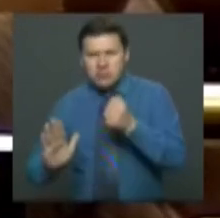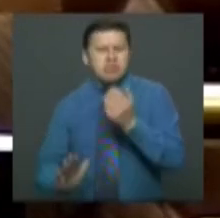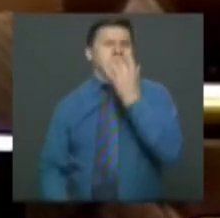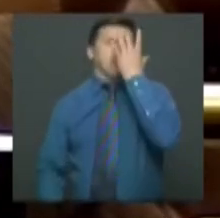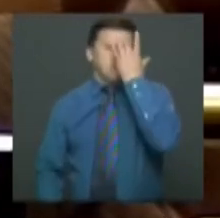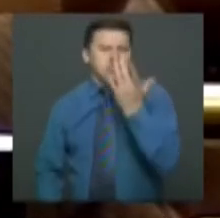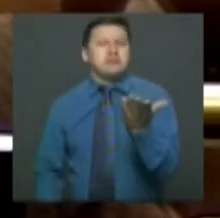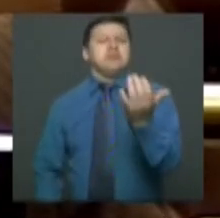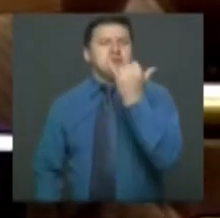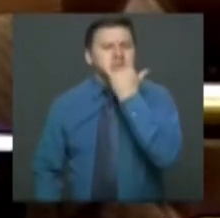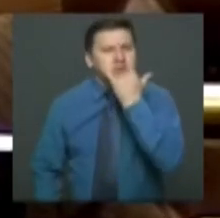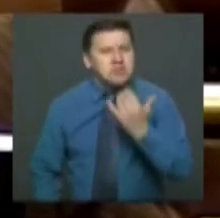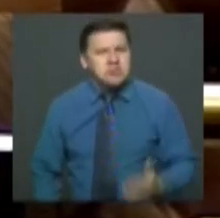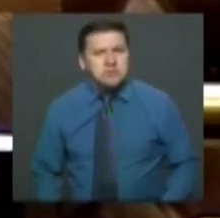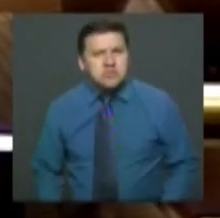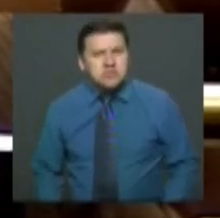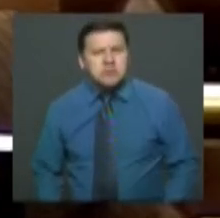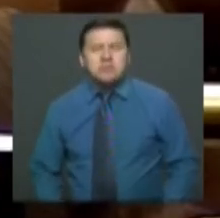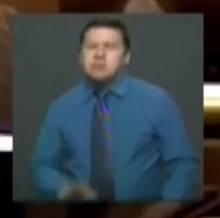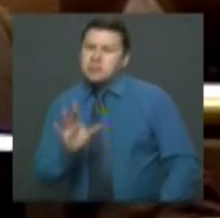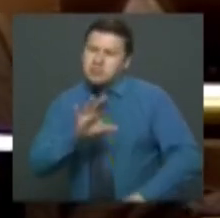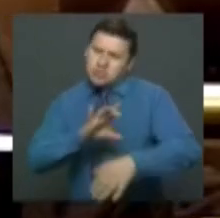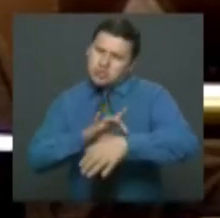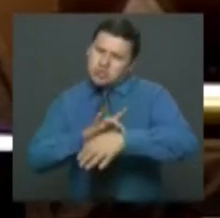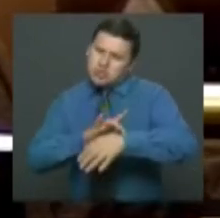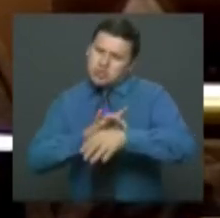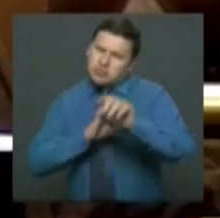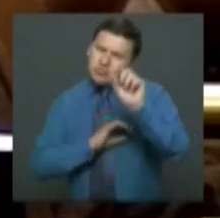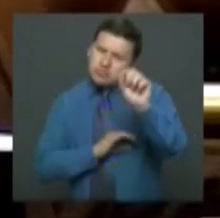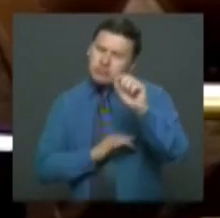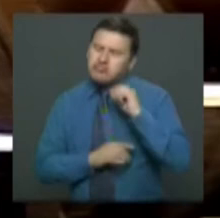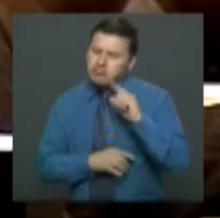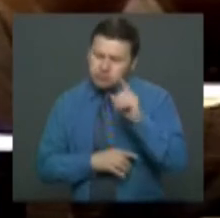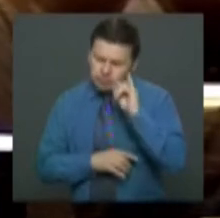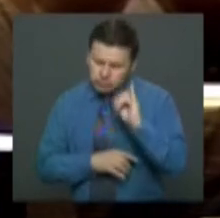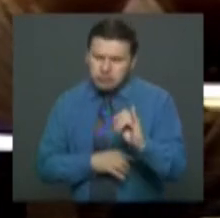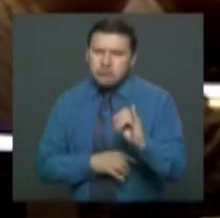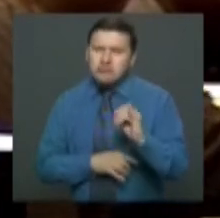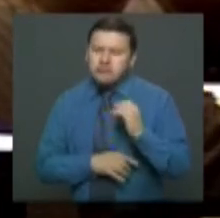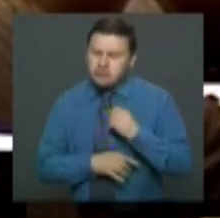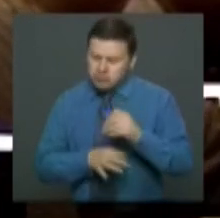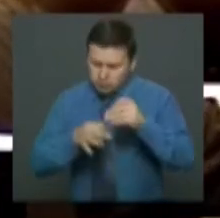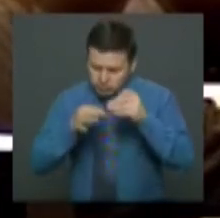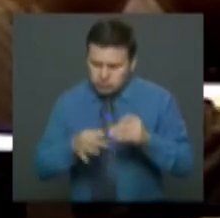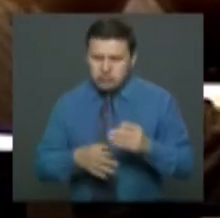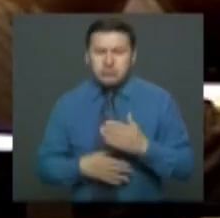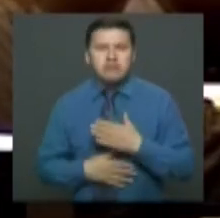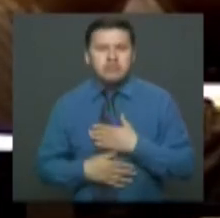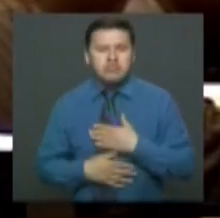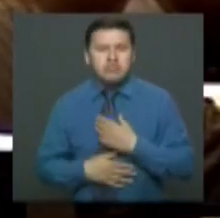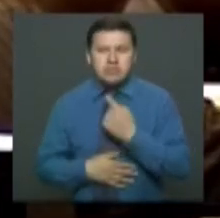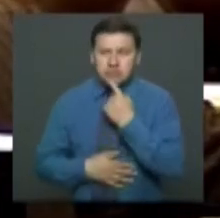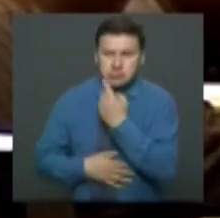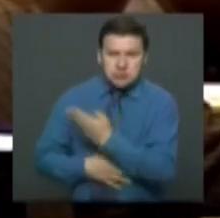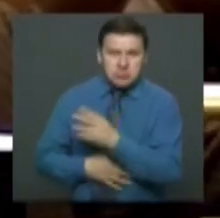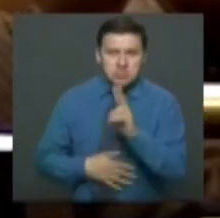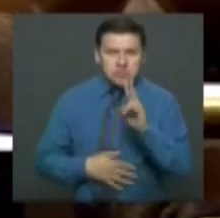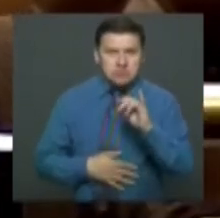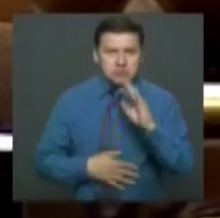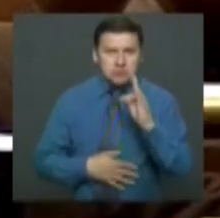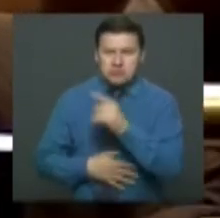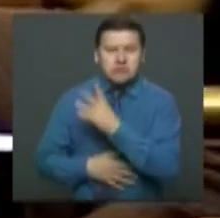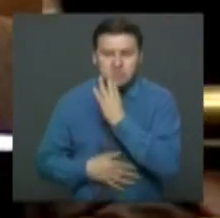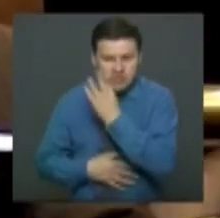Y otra cosa, doctor, yo afirmo y confirmo que lo que dijo el doctor Víctor es cierto,